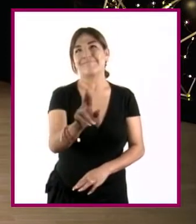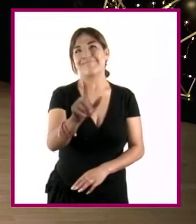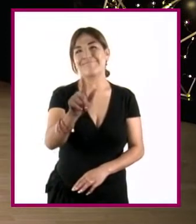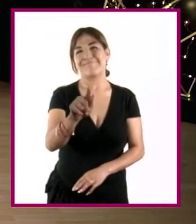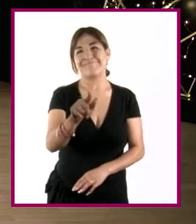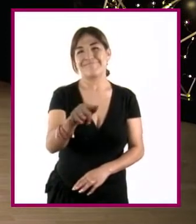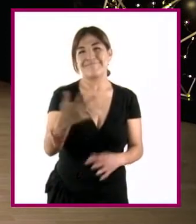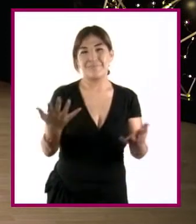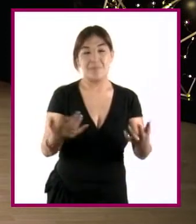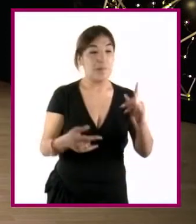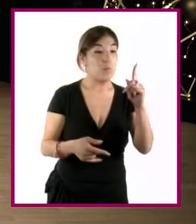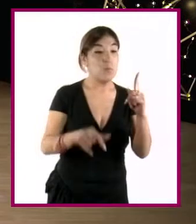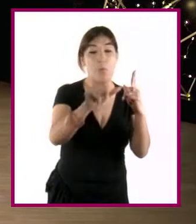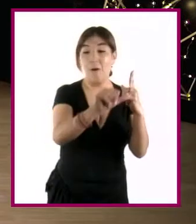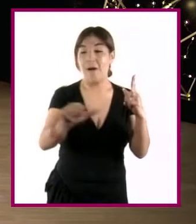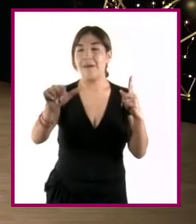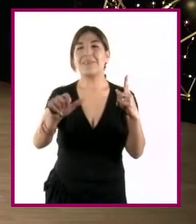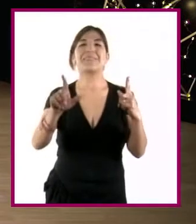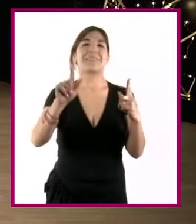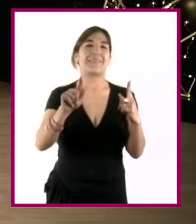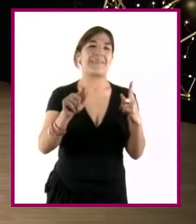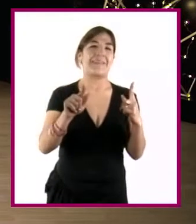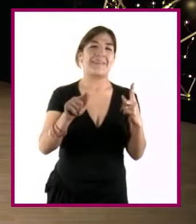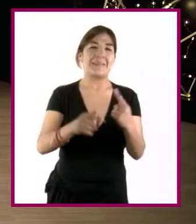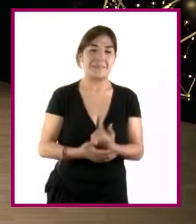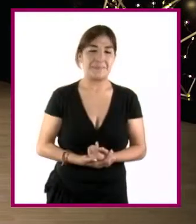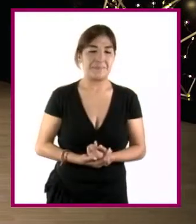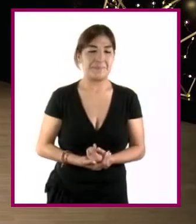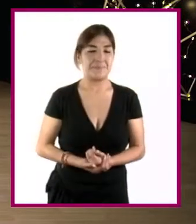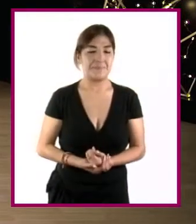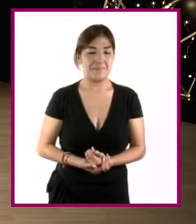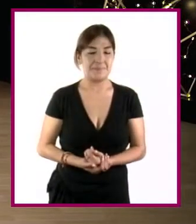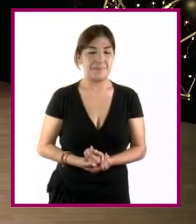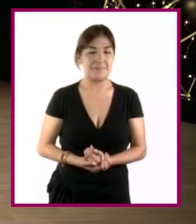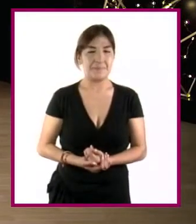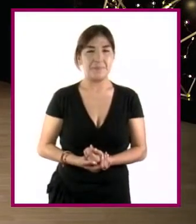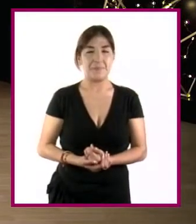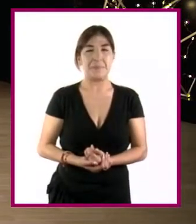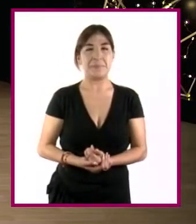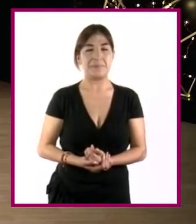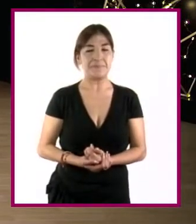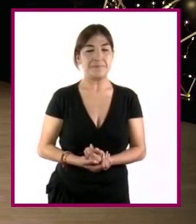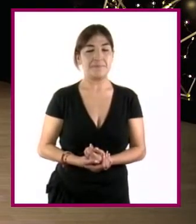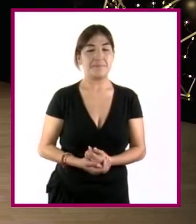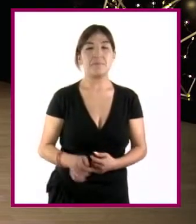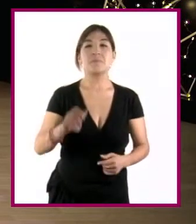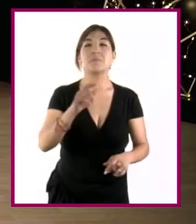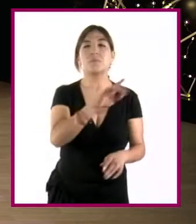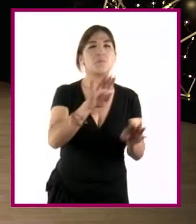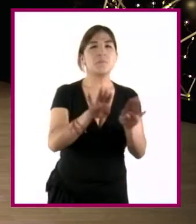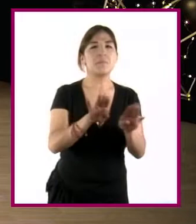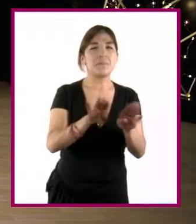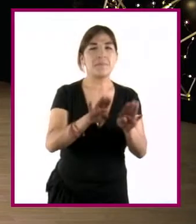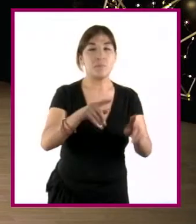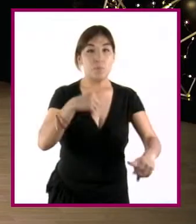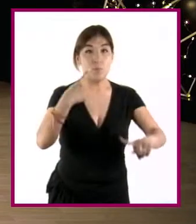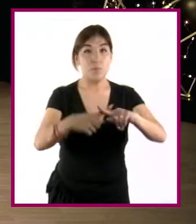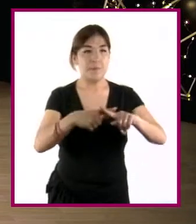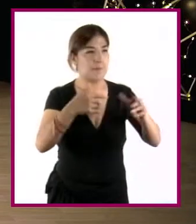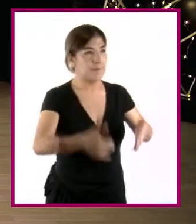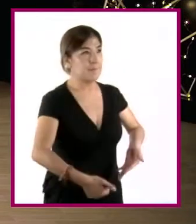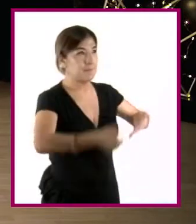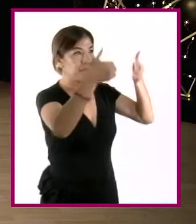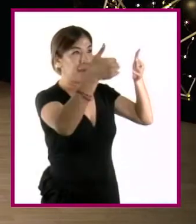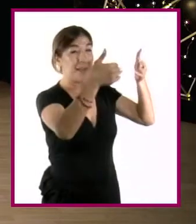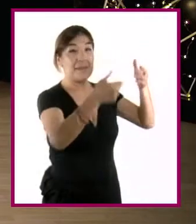escala es 1 a 70. Lo podemos comprobar si multiplicamos el tamaño de la pared por 70.